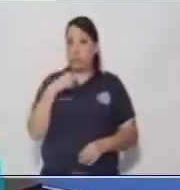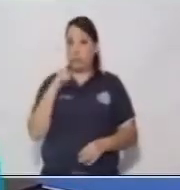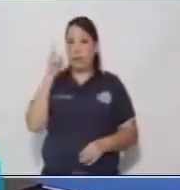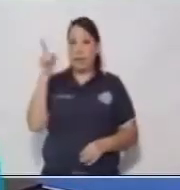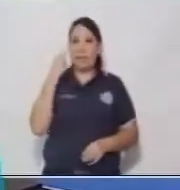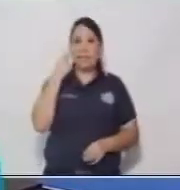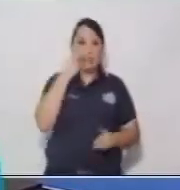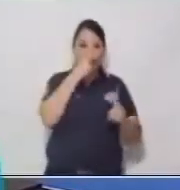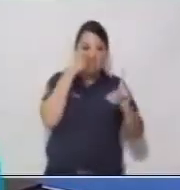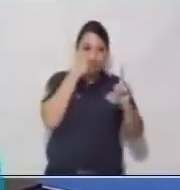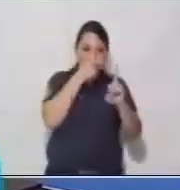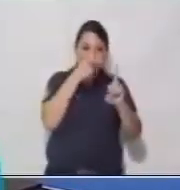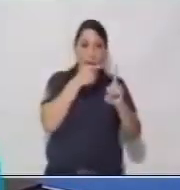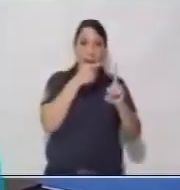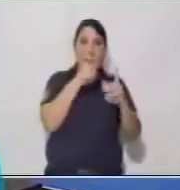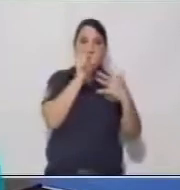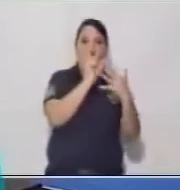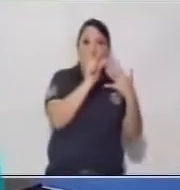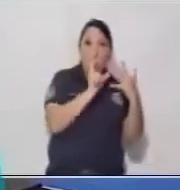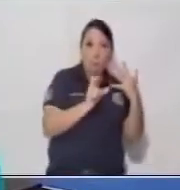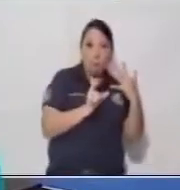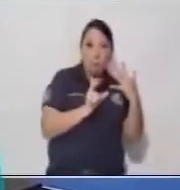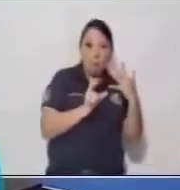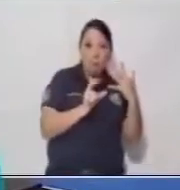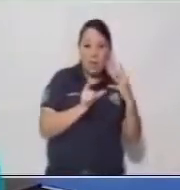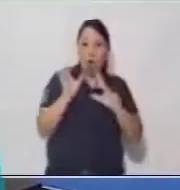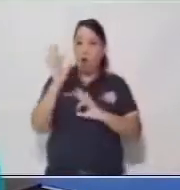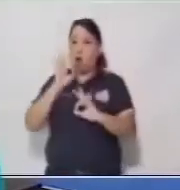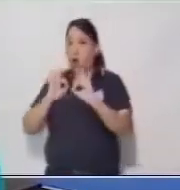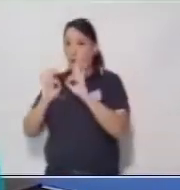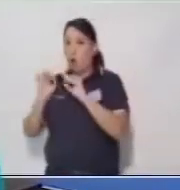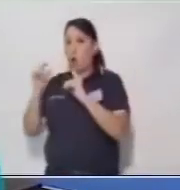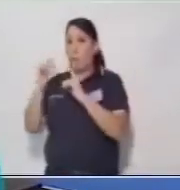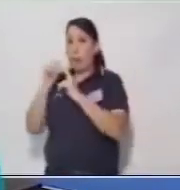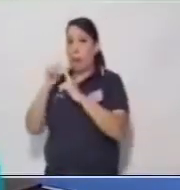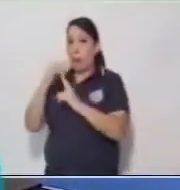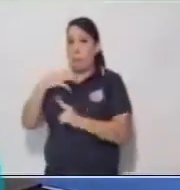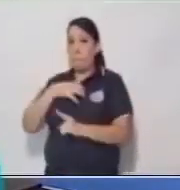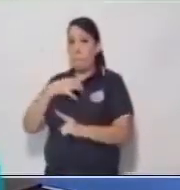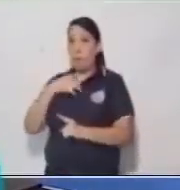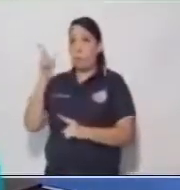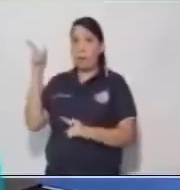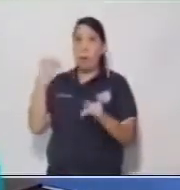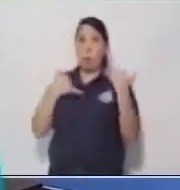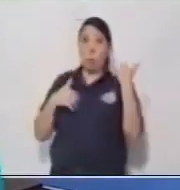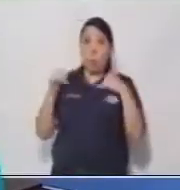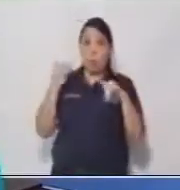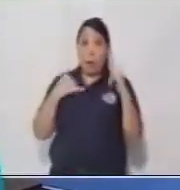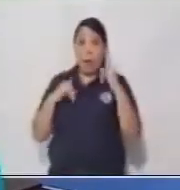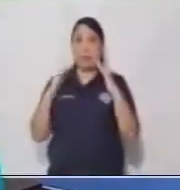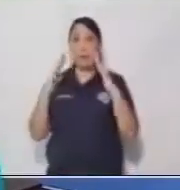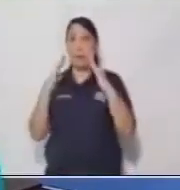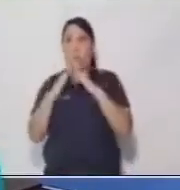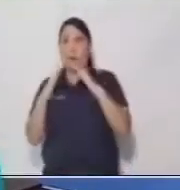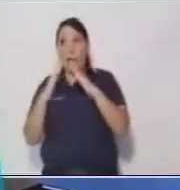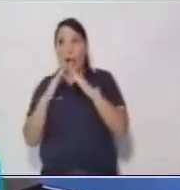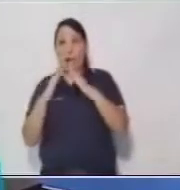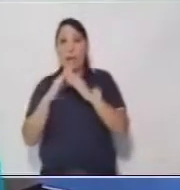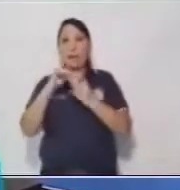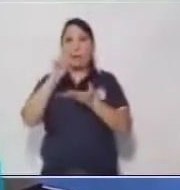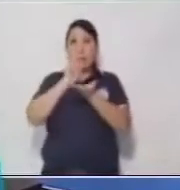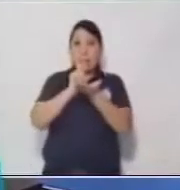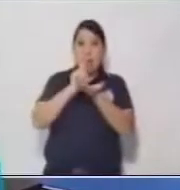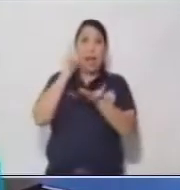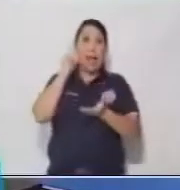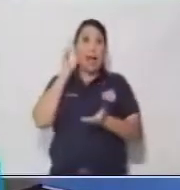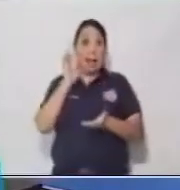indicar, dice acá, todo lo que conocemos. Acá tengo un juguete, tengo una casa, tengo alcohol